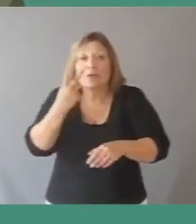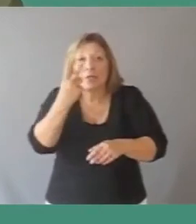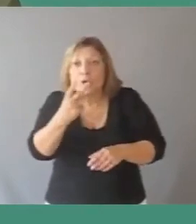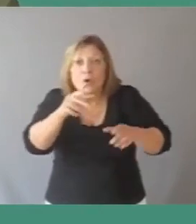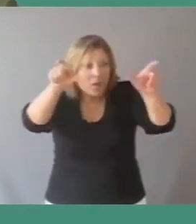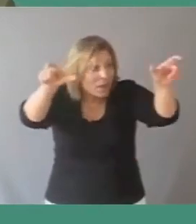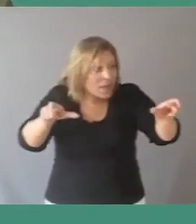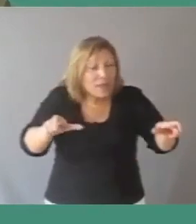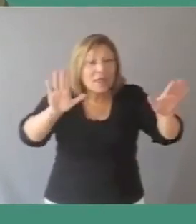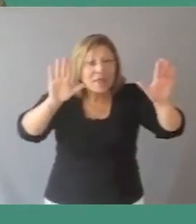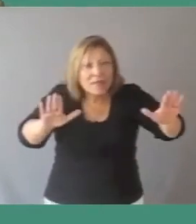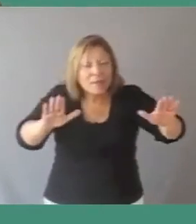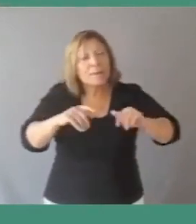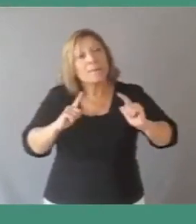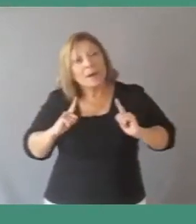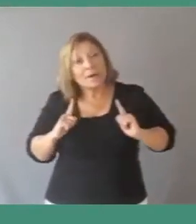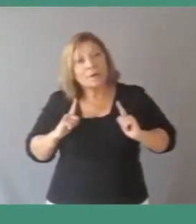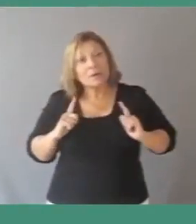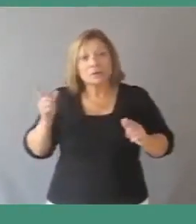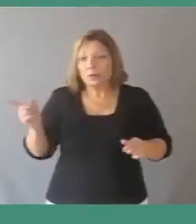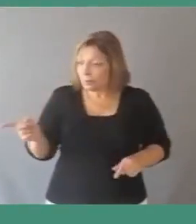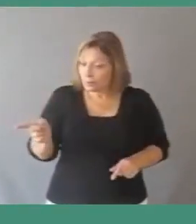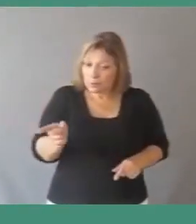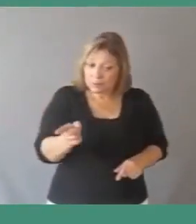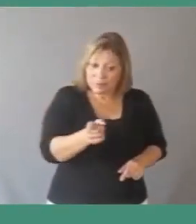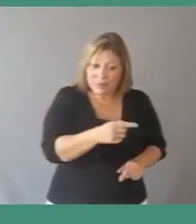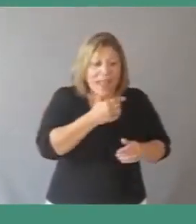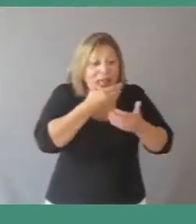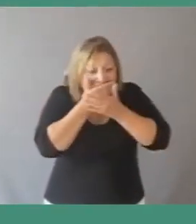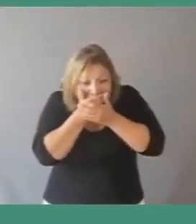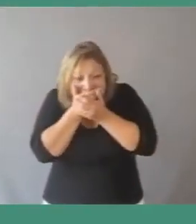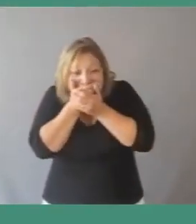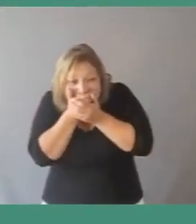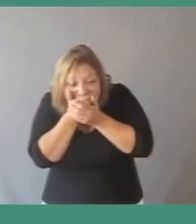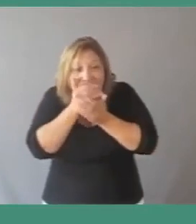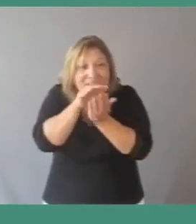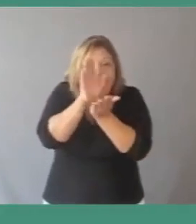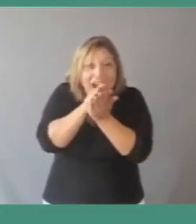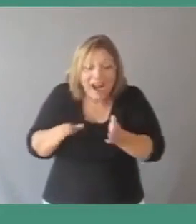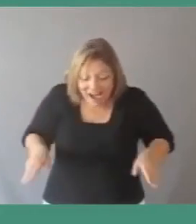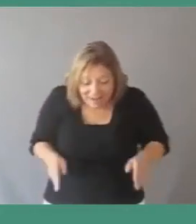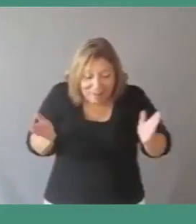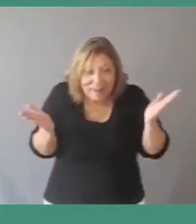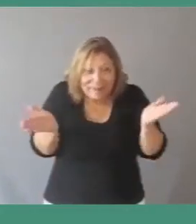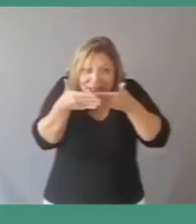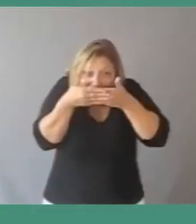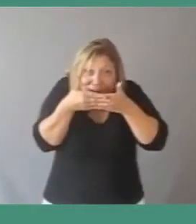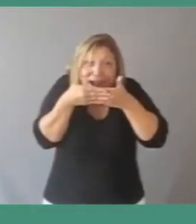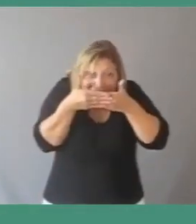que quedaban a ambos lados del boquete y cuando los hombres pasaban por allí, se burlaban tapándose la boca con las patas.